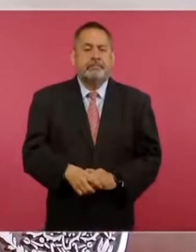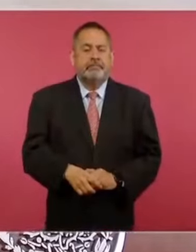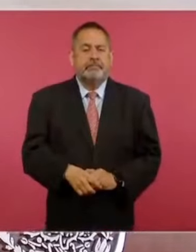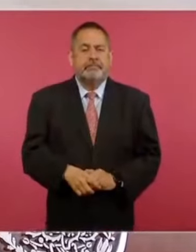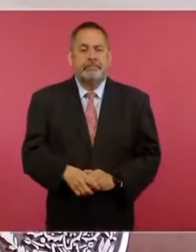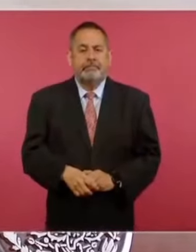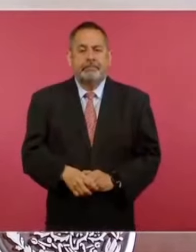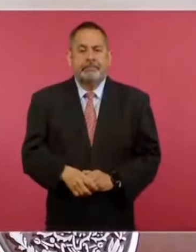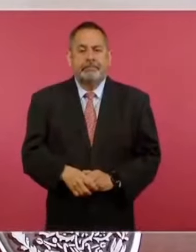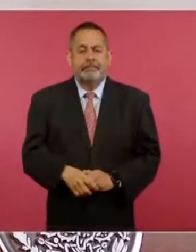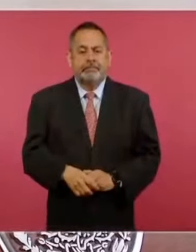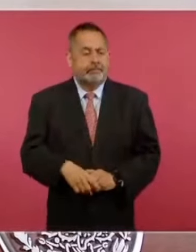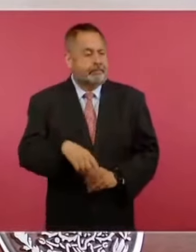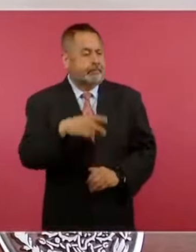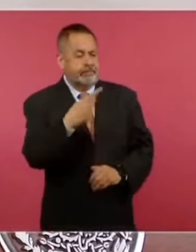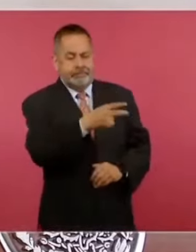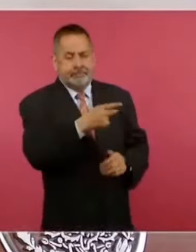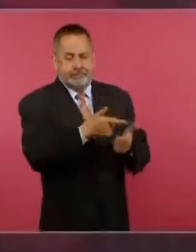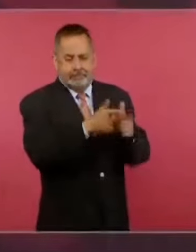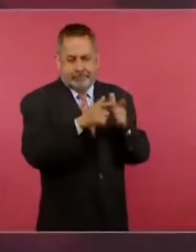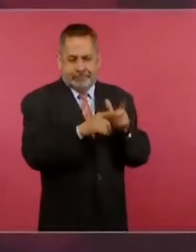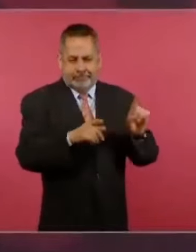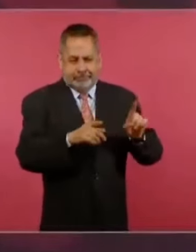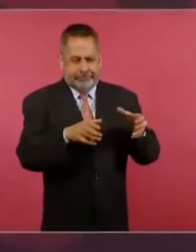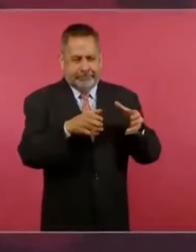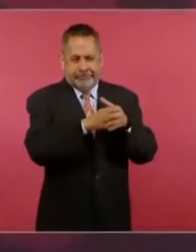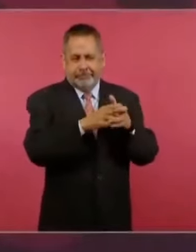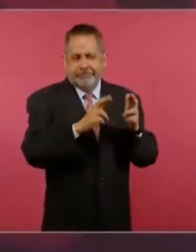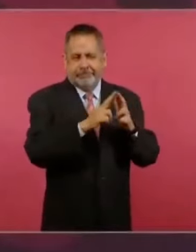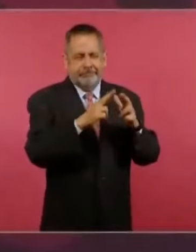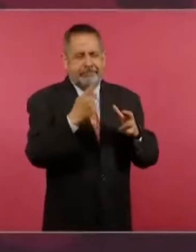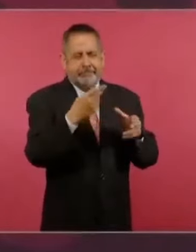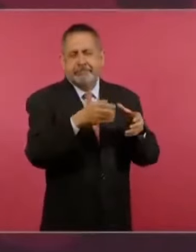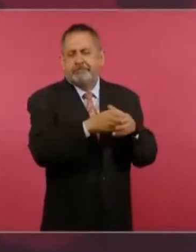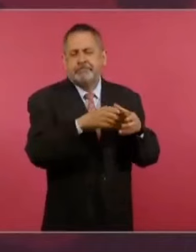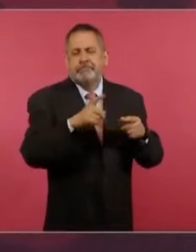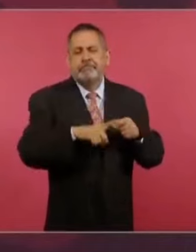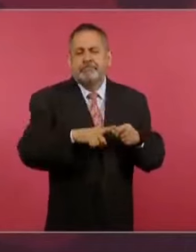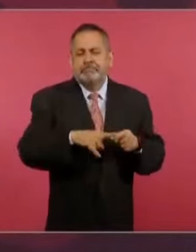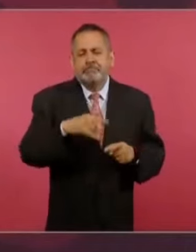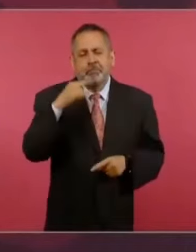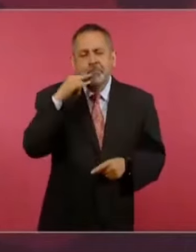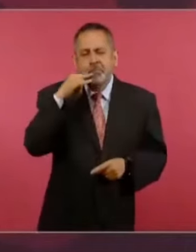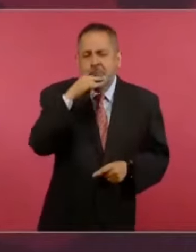de la derecha es la hipocresía.